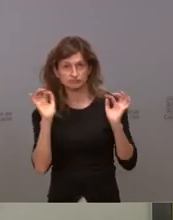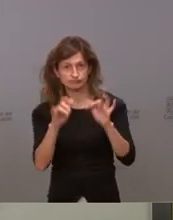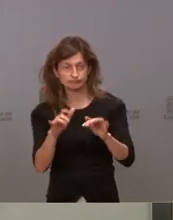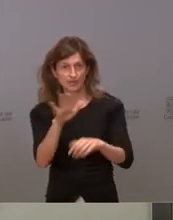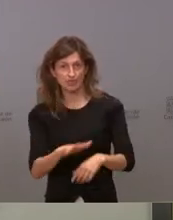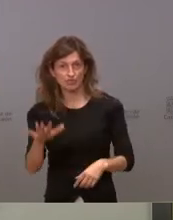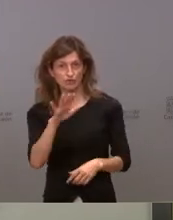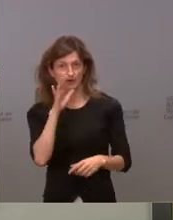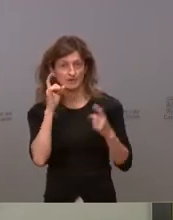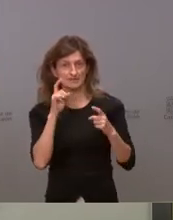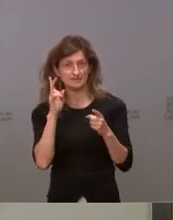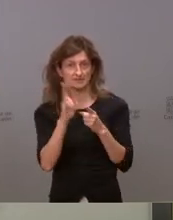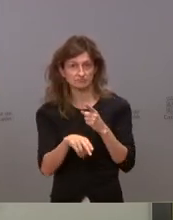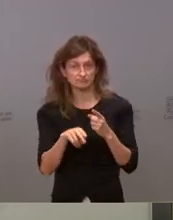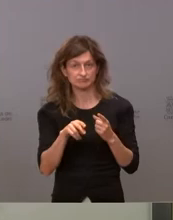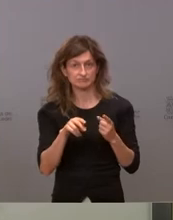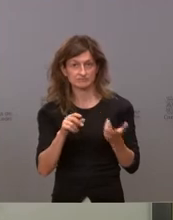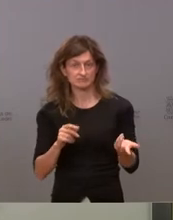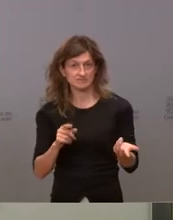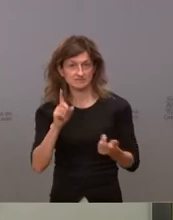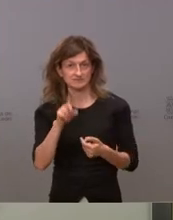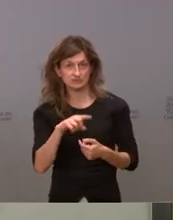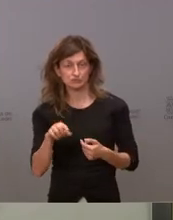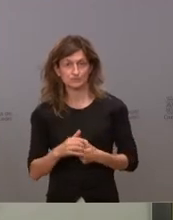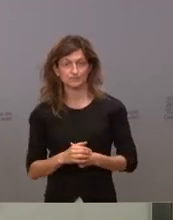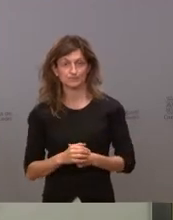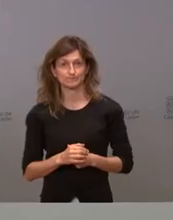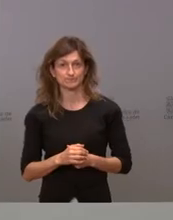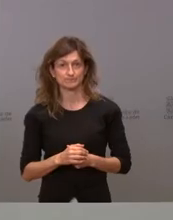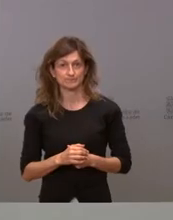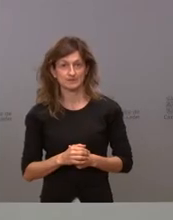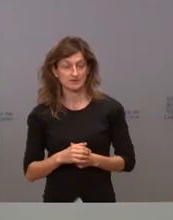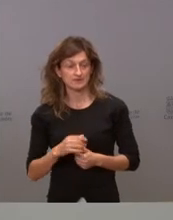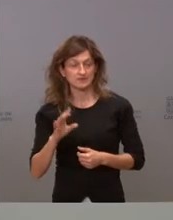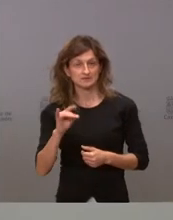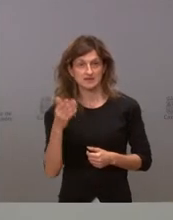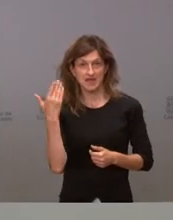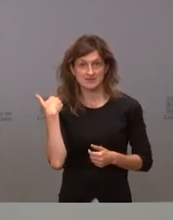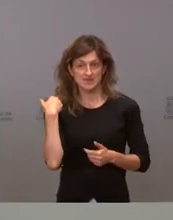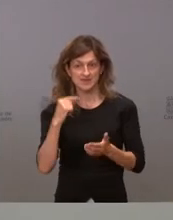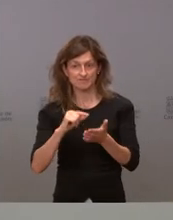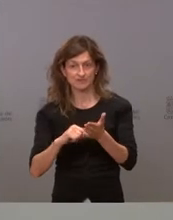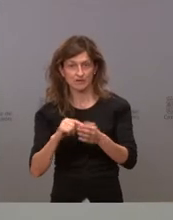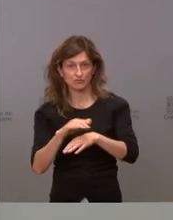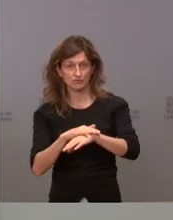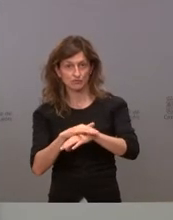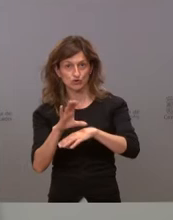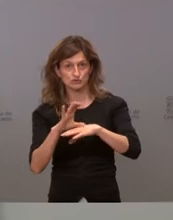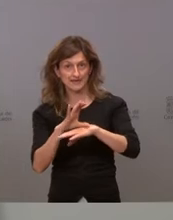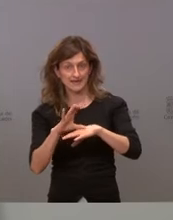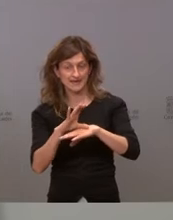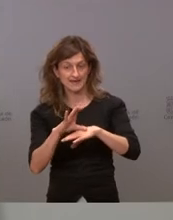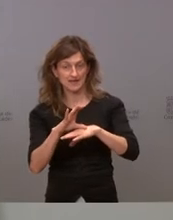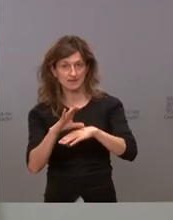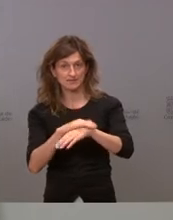para intentar cortar esta transmisión comunitaria de algunas edades gracias si ya lo confirmó ayer la ministra y la consejera se han pedido